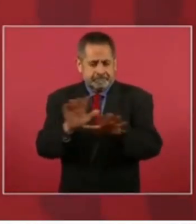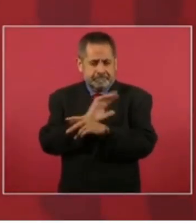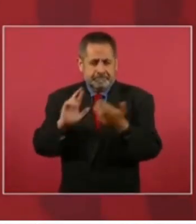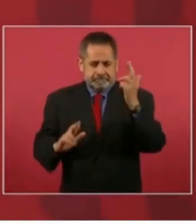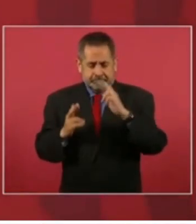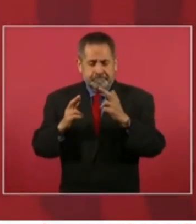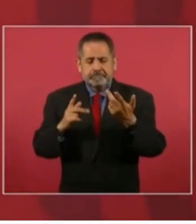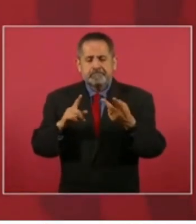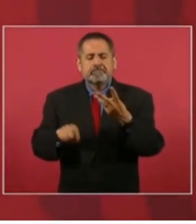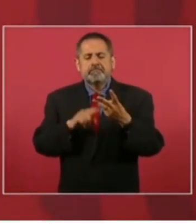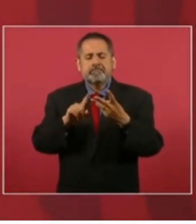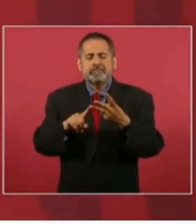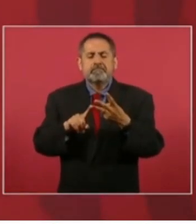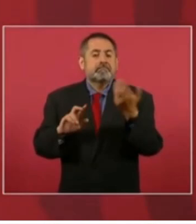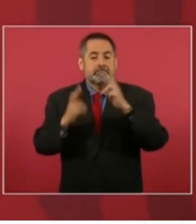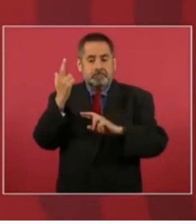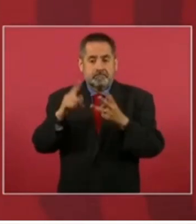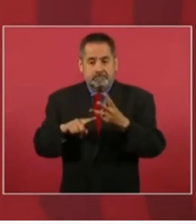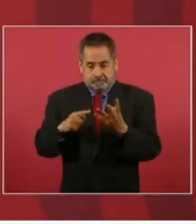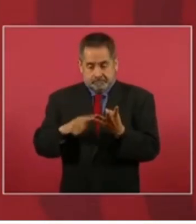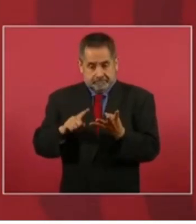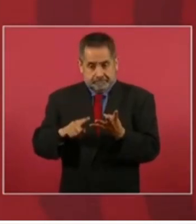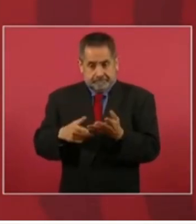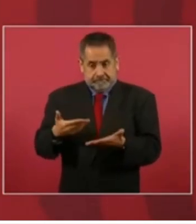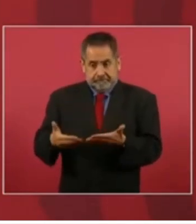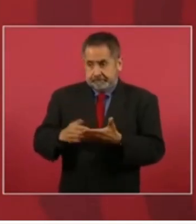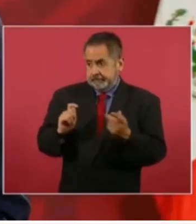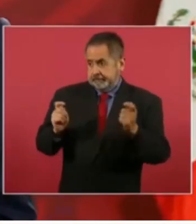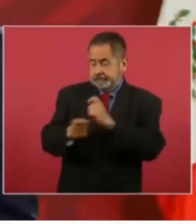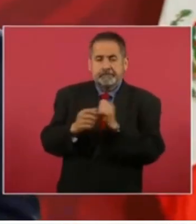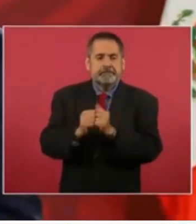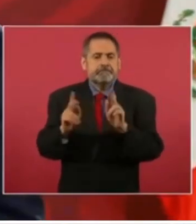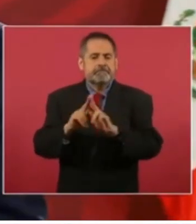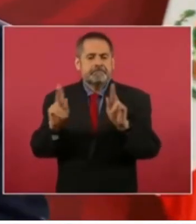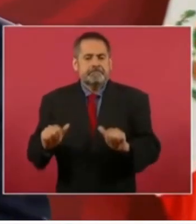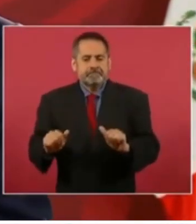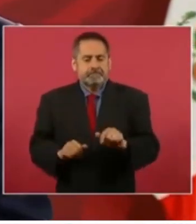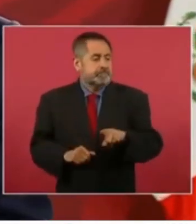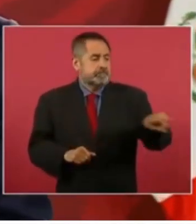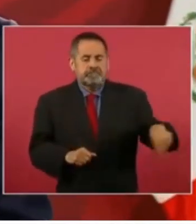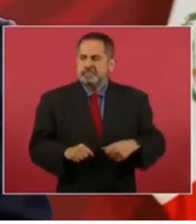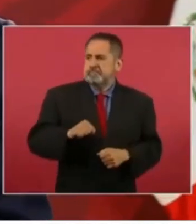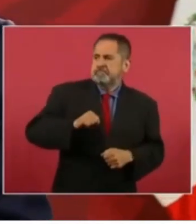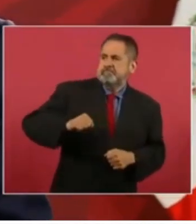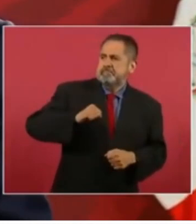Y esta cuarta transformación. Y la estamos haciendo de manera pacífica. Y claro que hay resistencias.